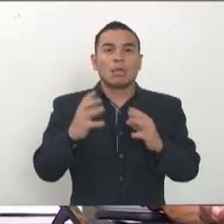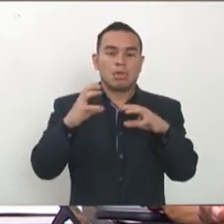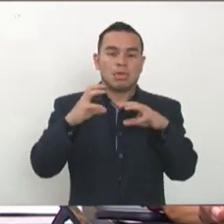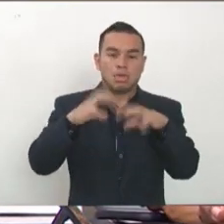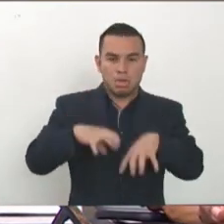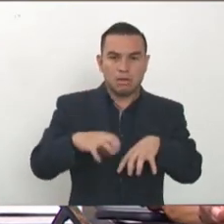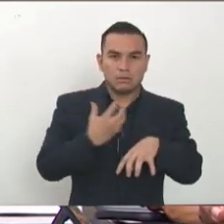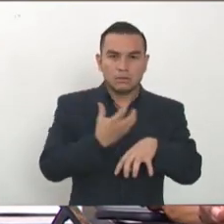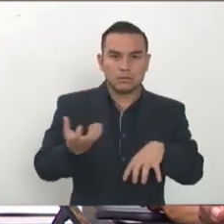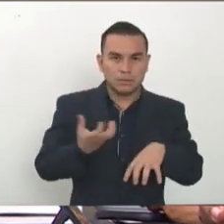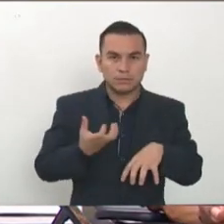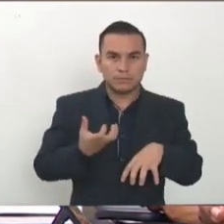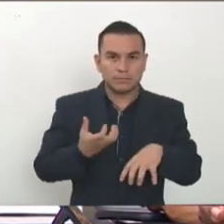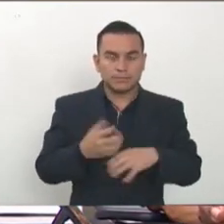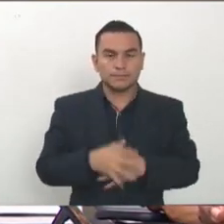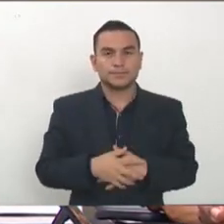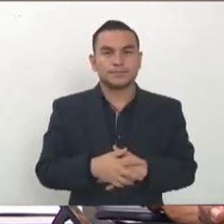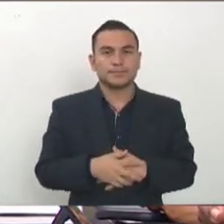que la enfermedad